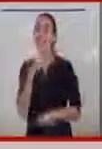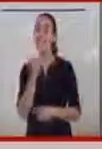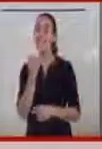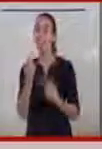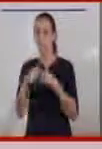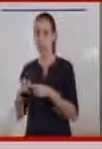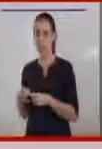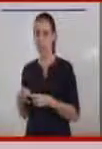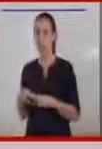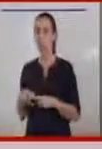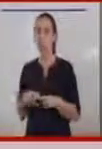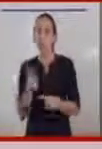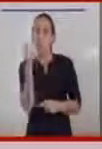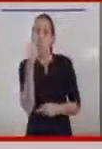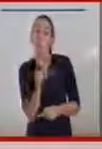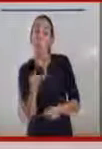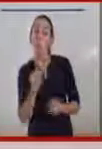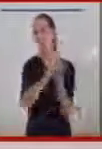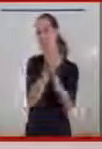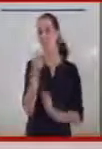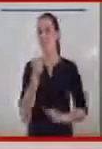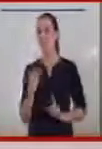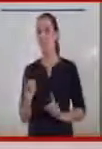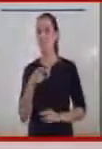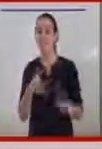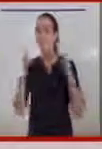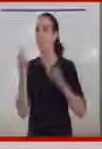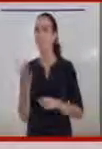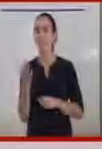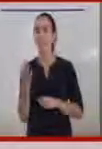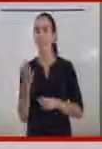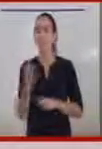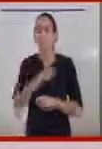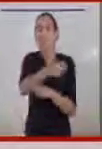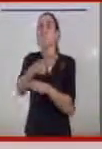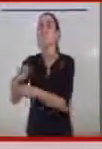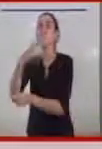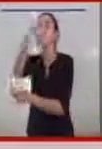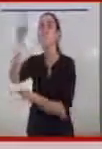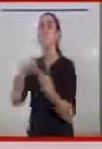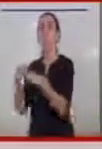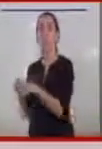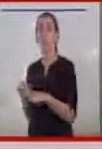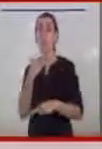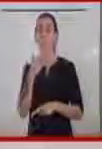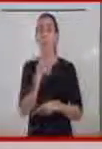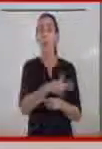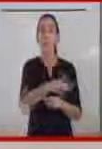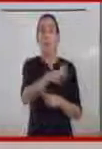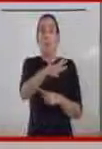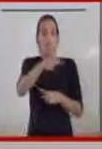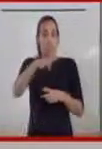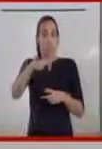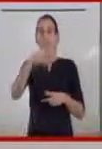se cambia el idioma, lo cual nos ha permitido, pues, estar distribuyéndolo en algunos países como Francia, Portugal, Italia,